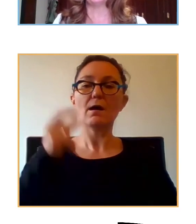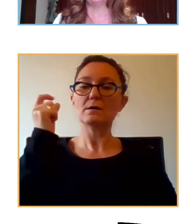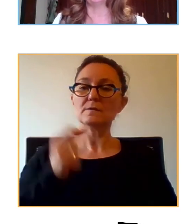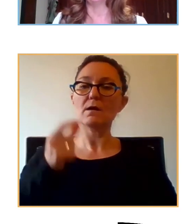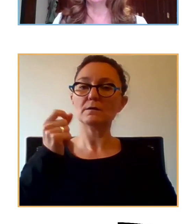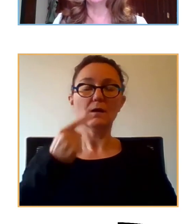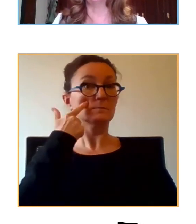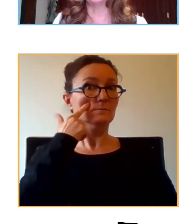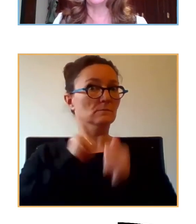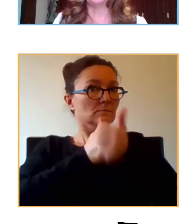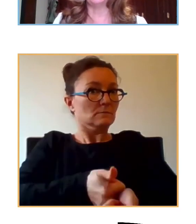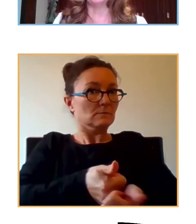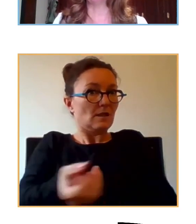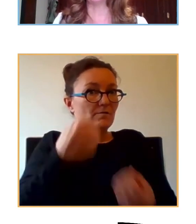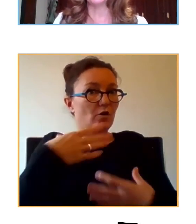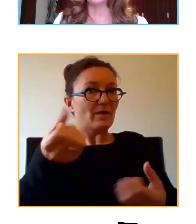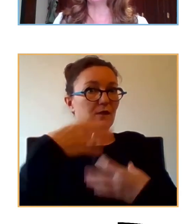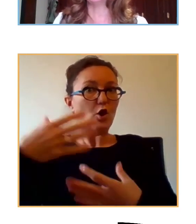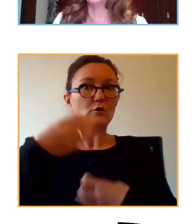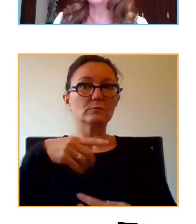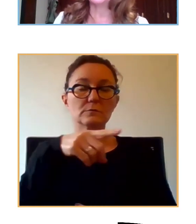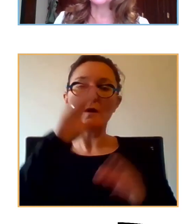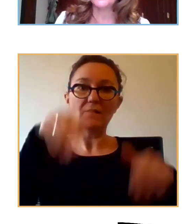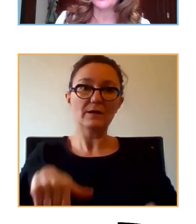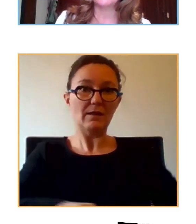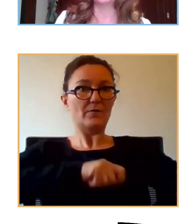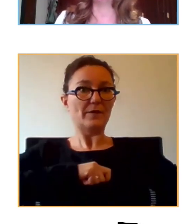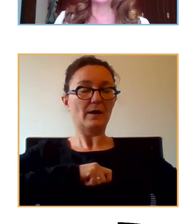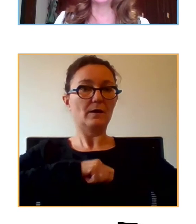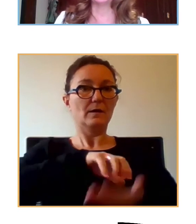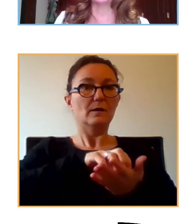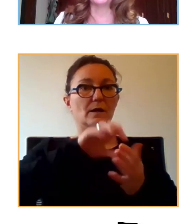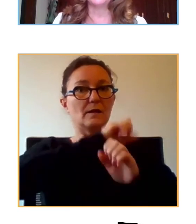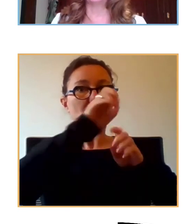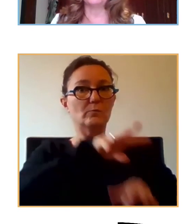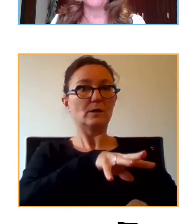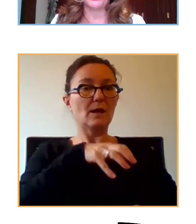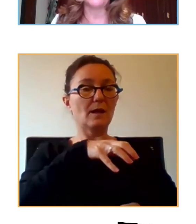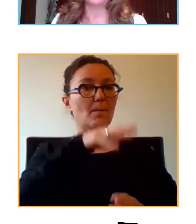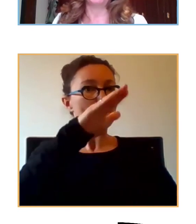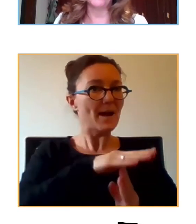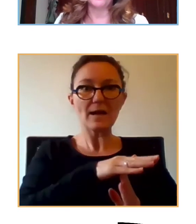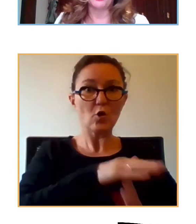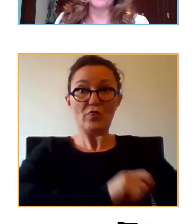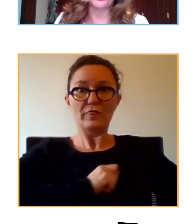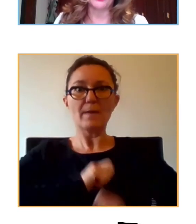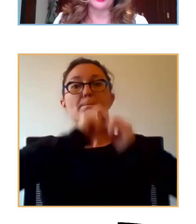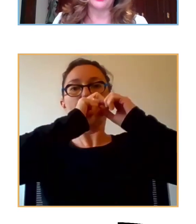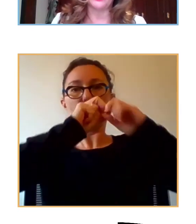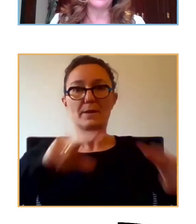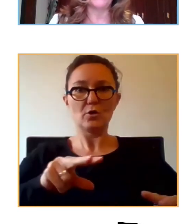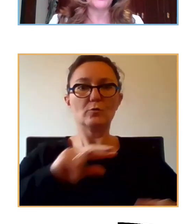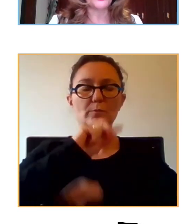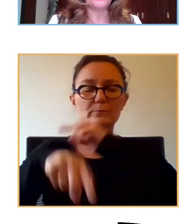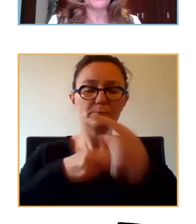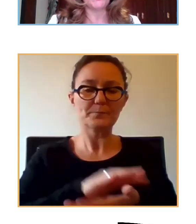información y esto, pues lo que hace, en vez de paliar la incertidumbre y la ansiedad, pues genera todavía más. Pero eso ya veremos ahora en la